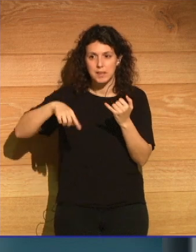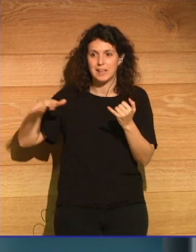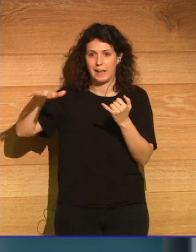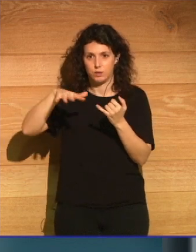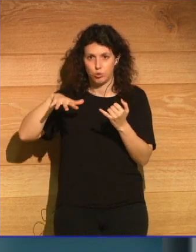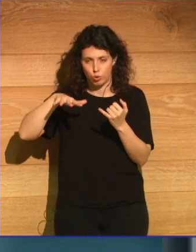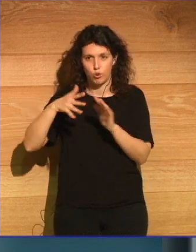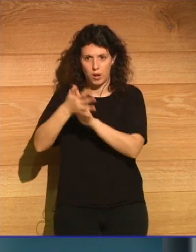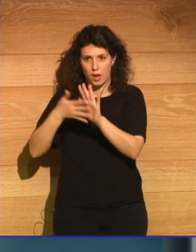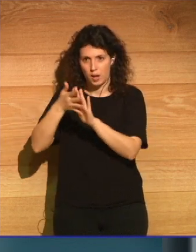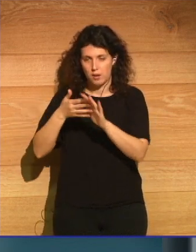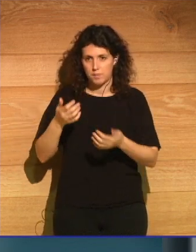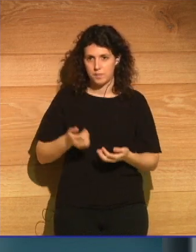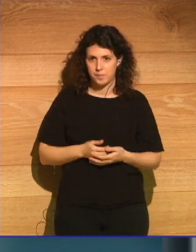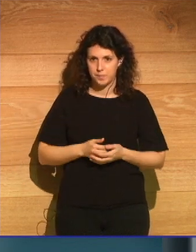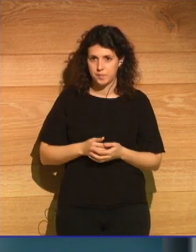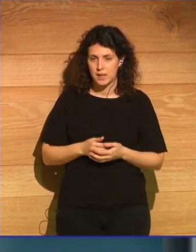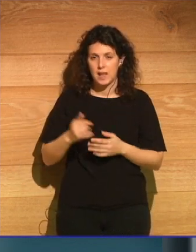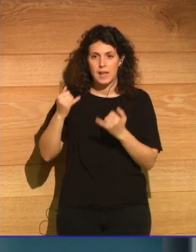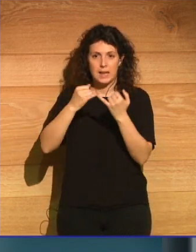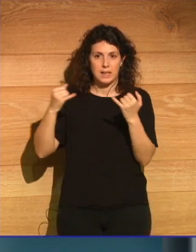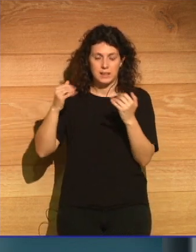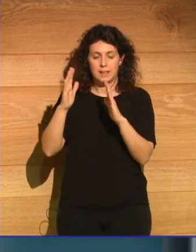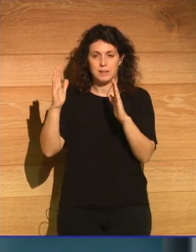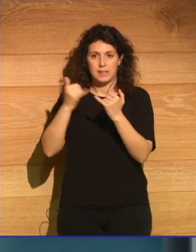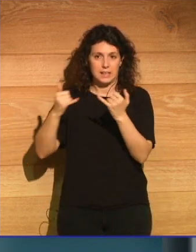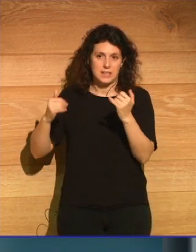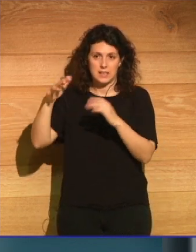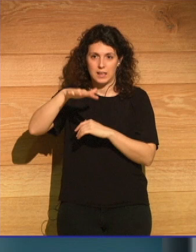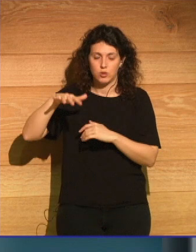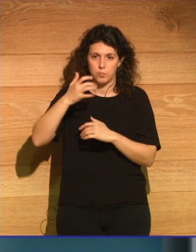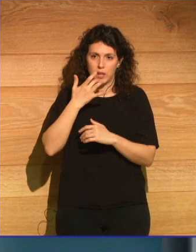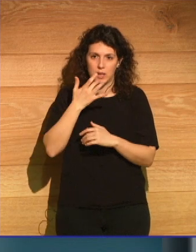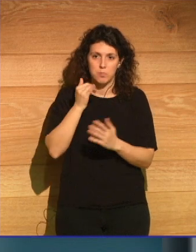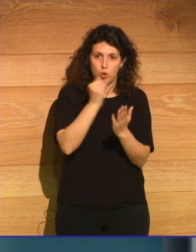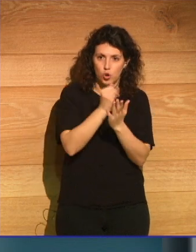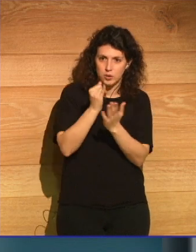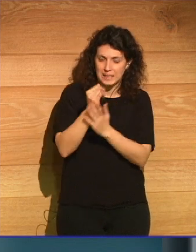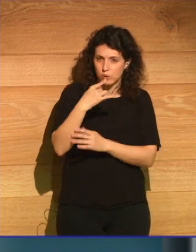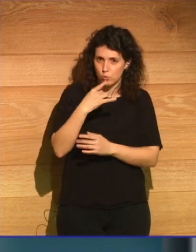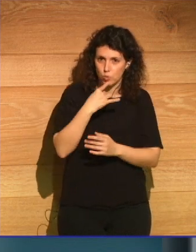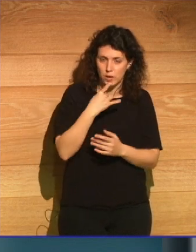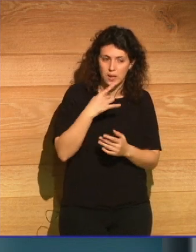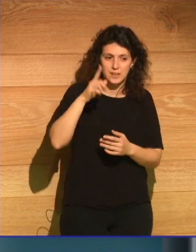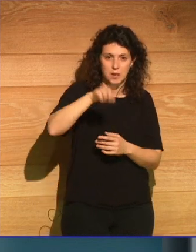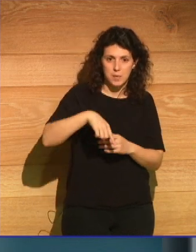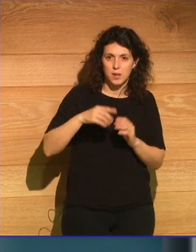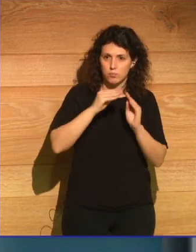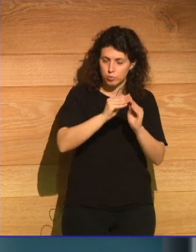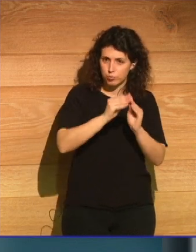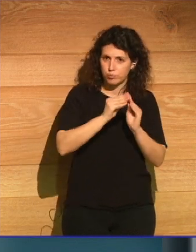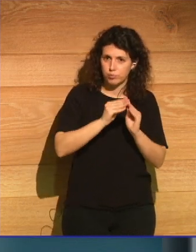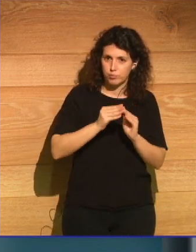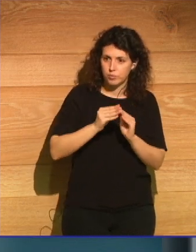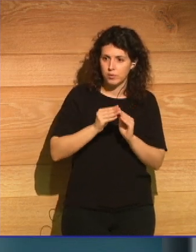como todos los test nucleares que hemos llevado a cabo en el Pacífico están enraizados